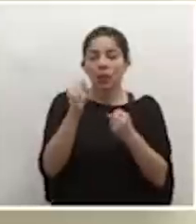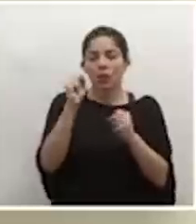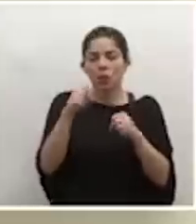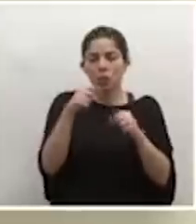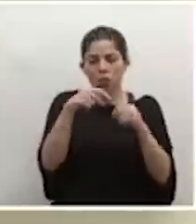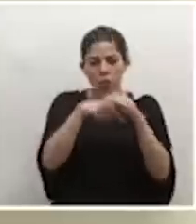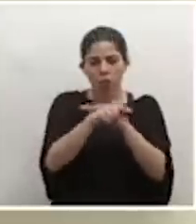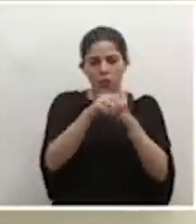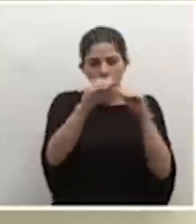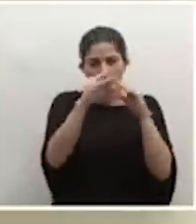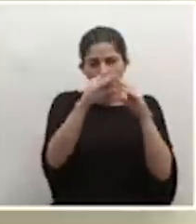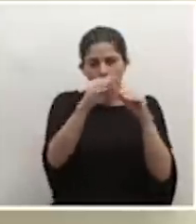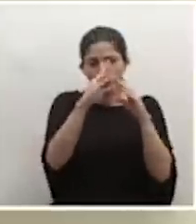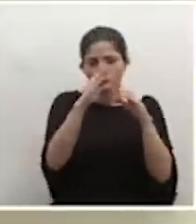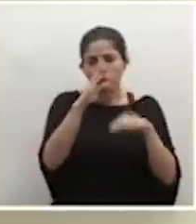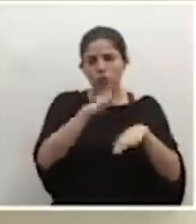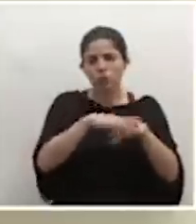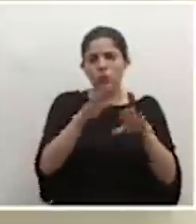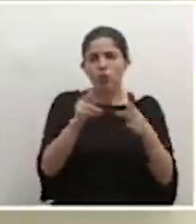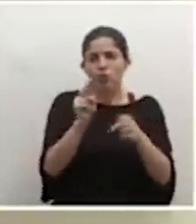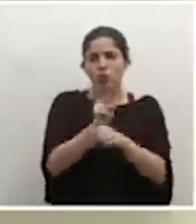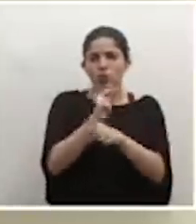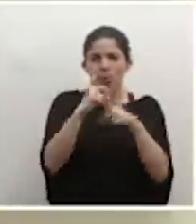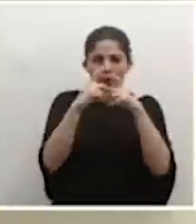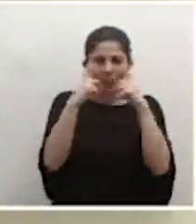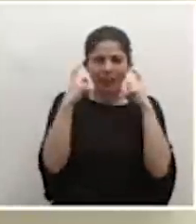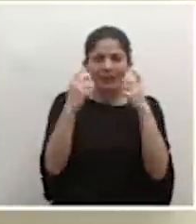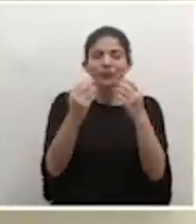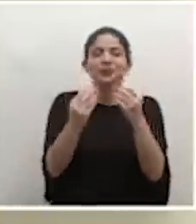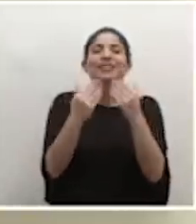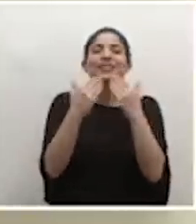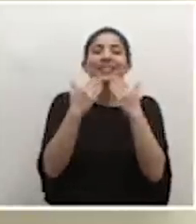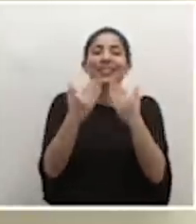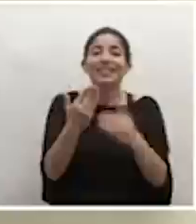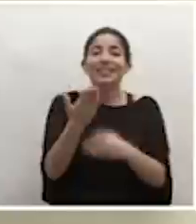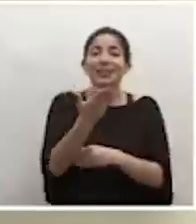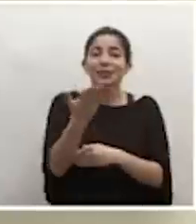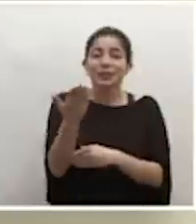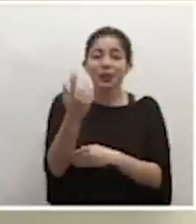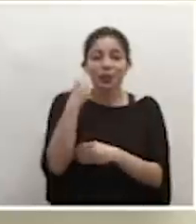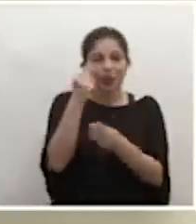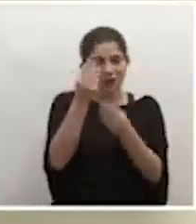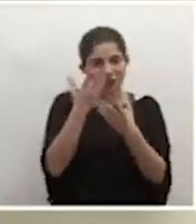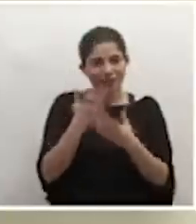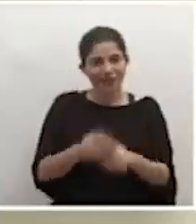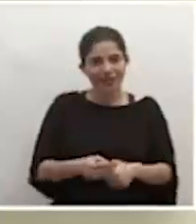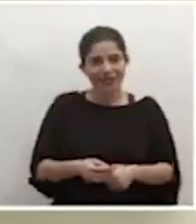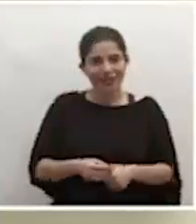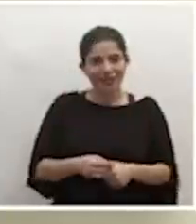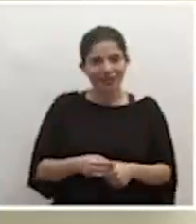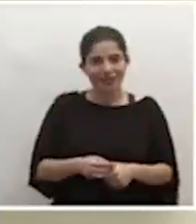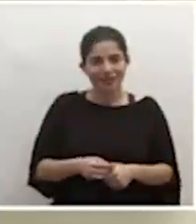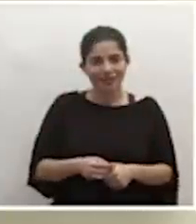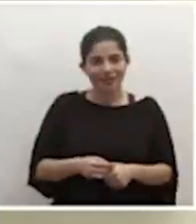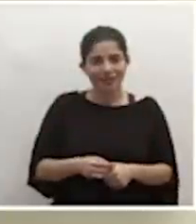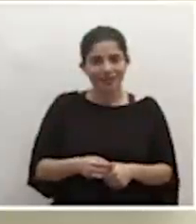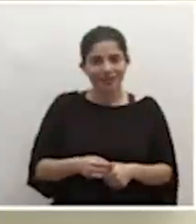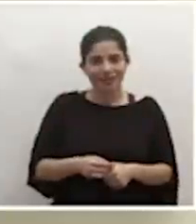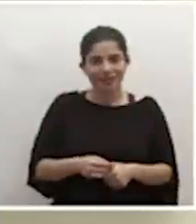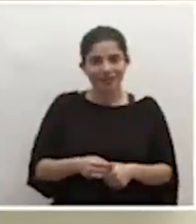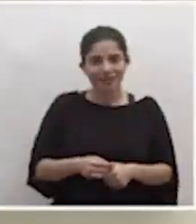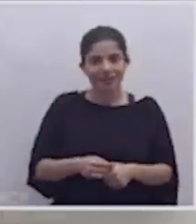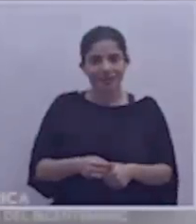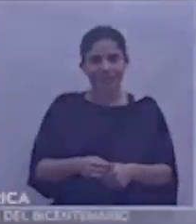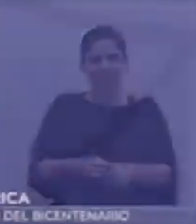encontrar estas indicaciones sobre el uso de la mascarilla. Muchísimas gracias a usted por informarse. Gracias. Gracias.